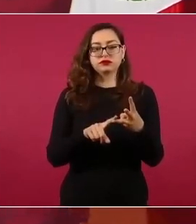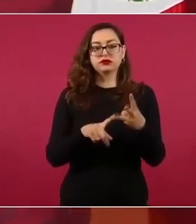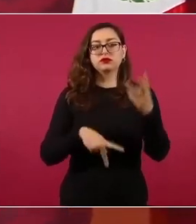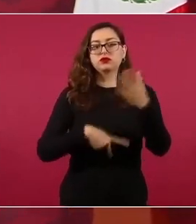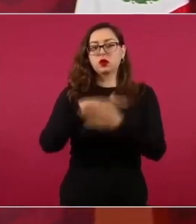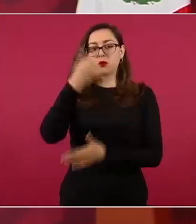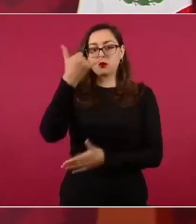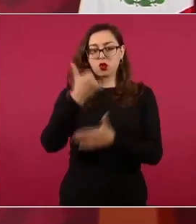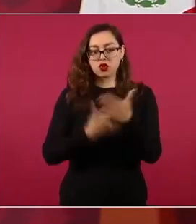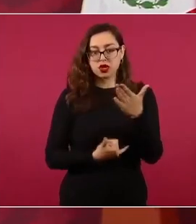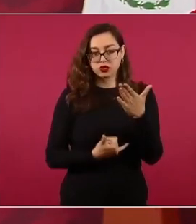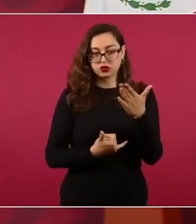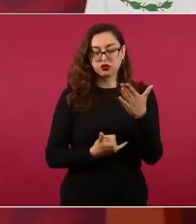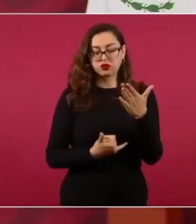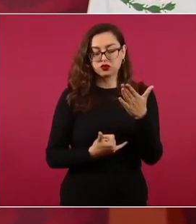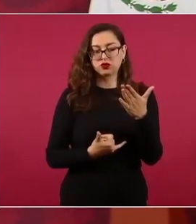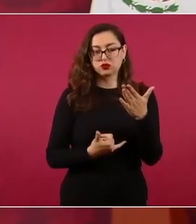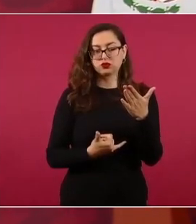proyecto.